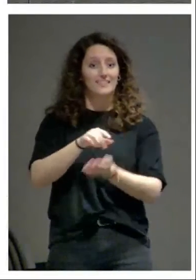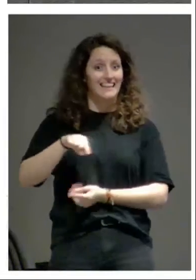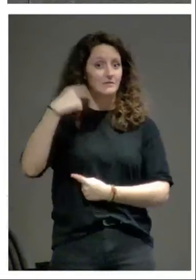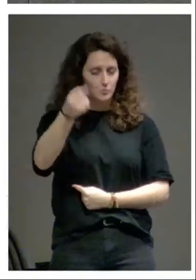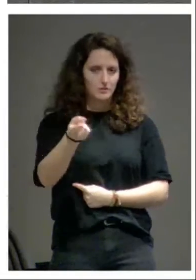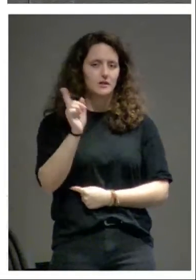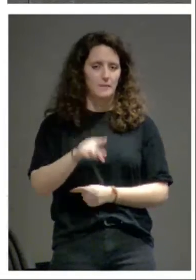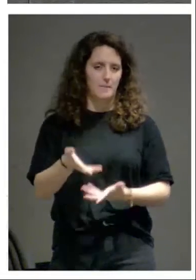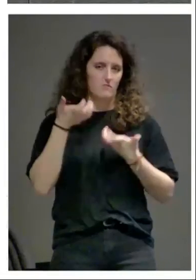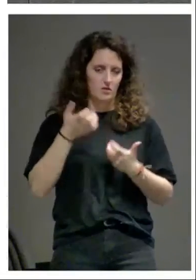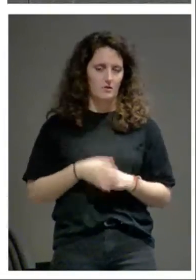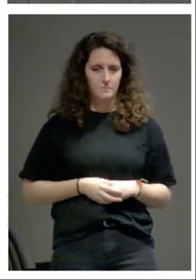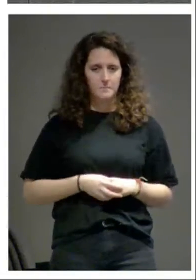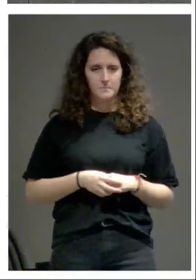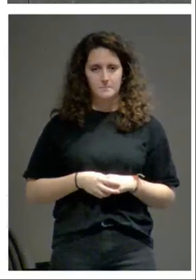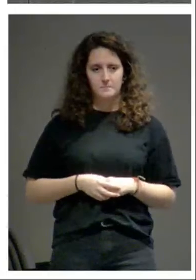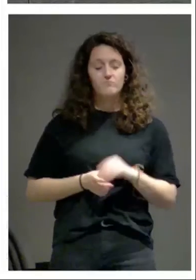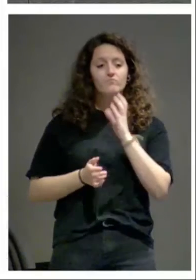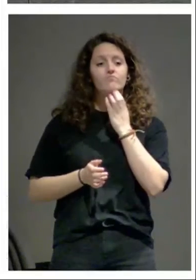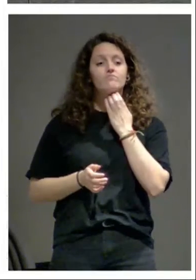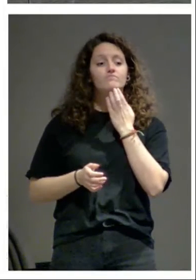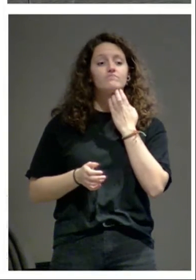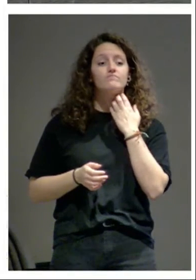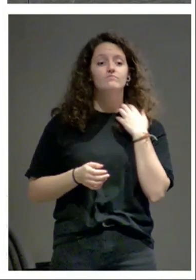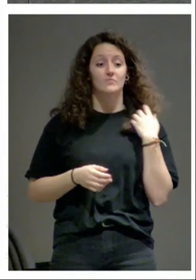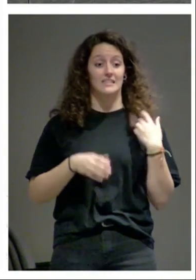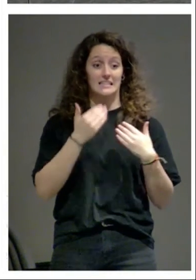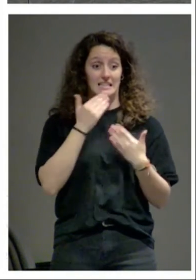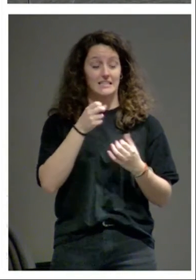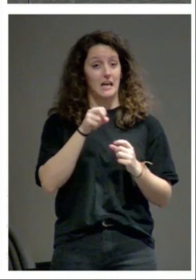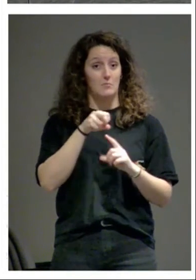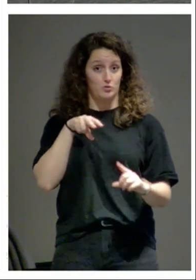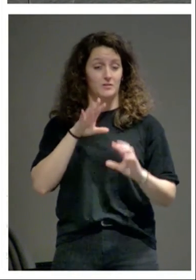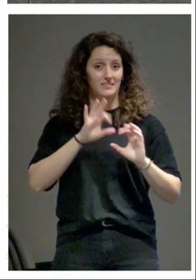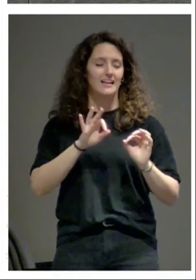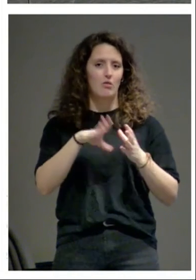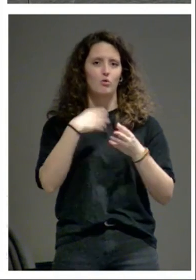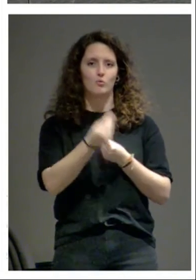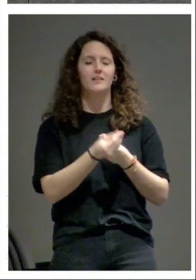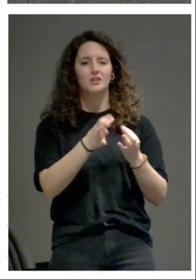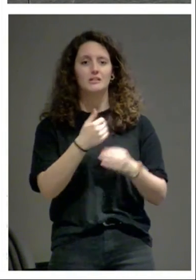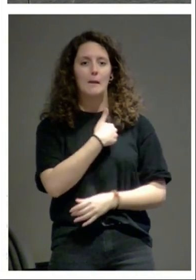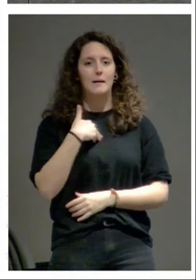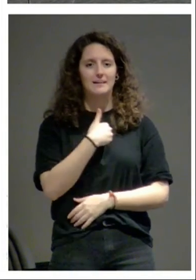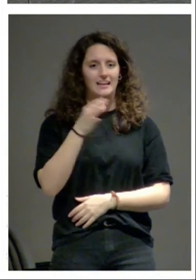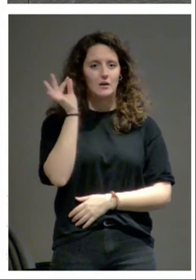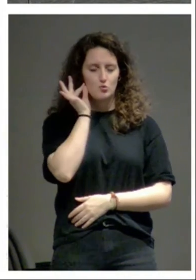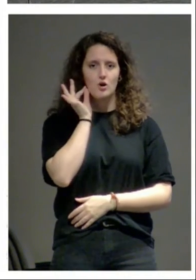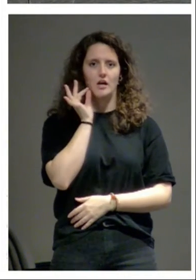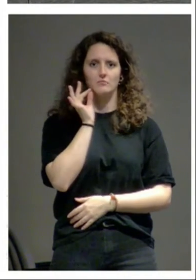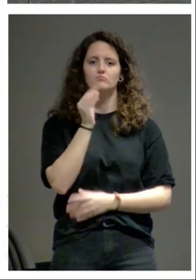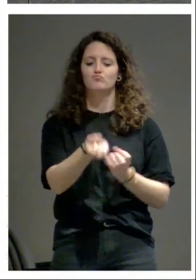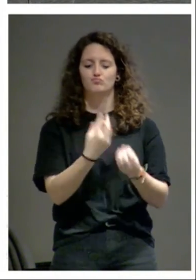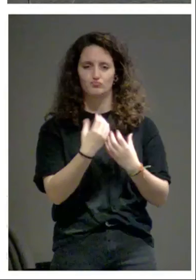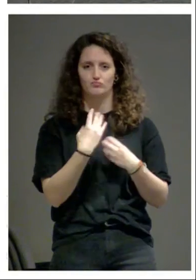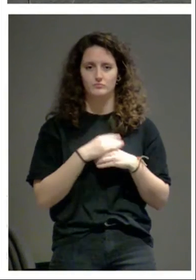y dentro de esta visión tenemos documentos que nos hablan del papel de la mujer y